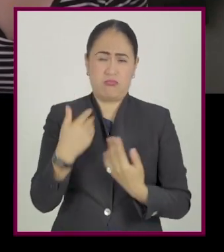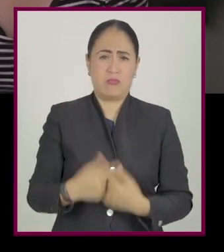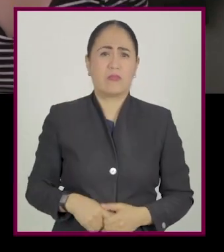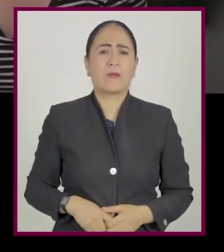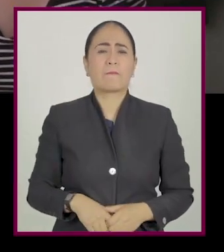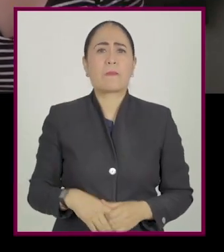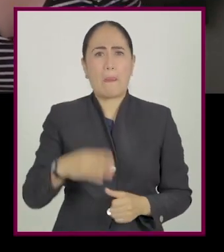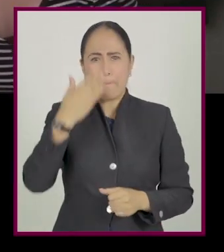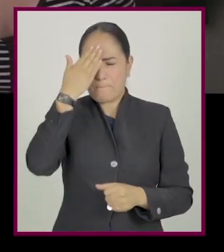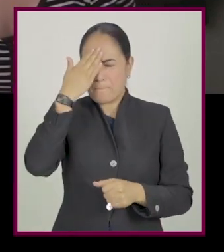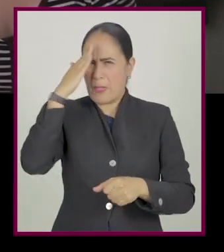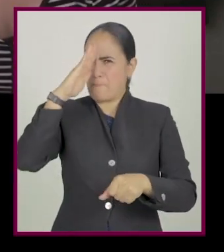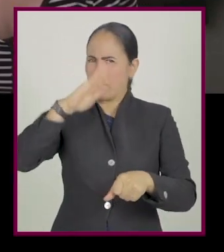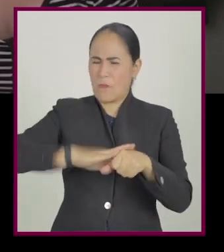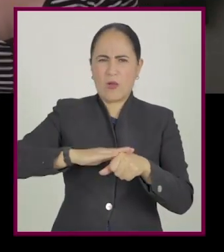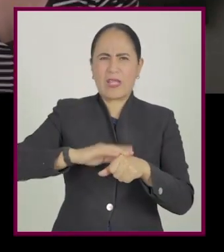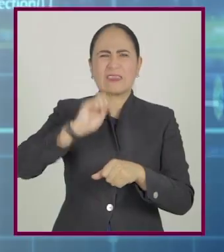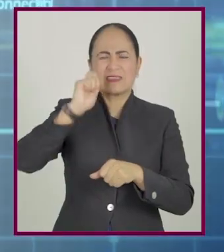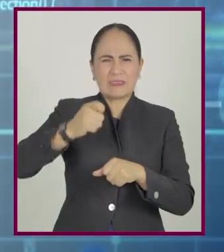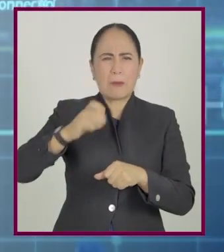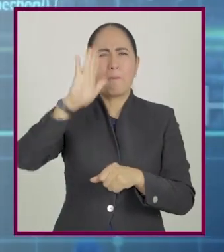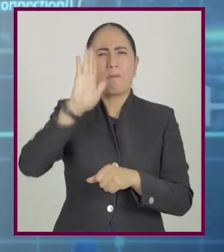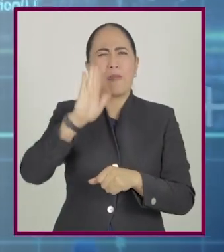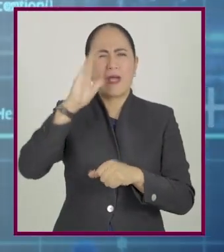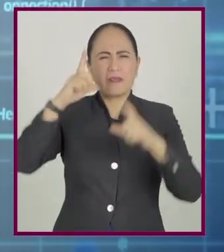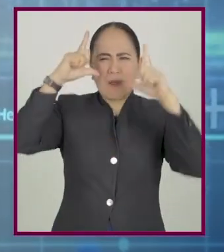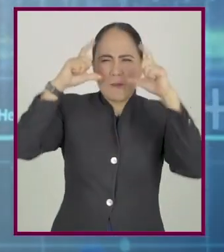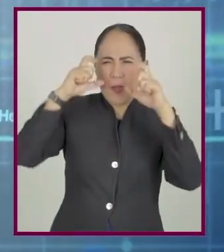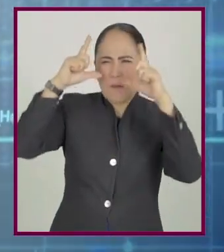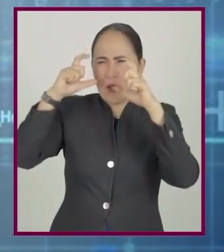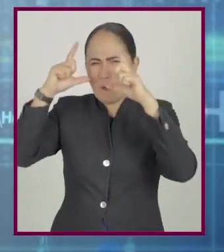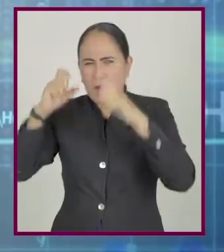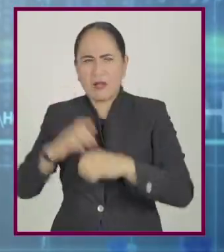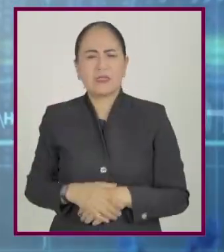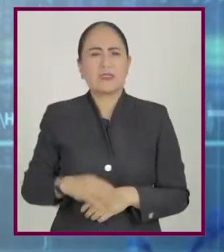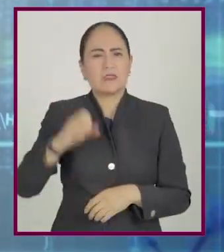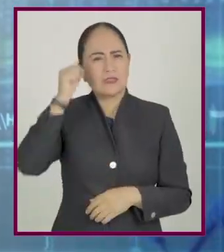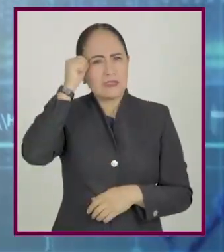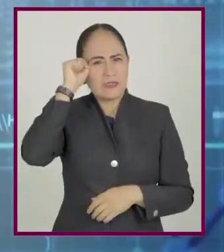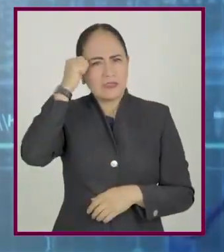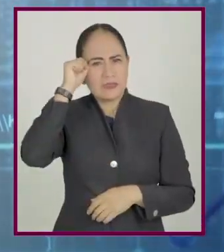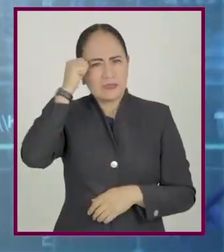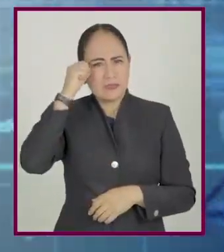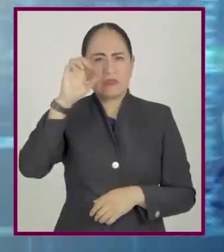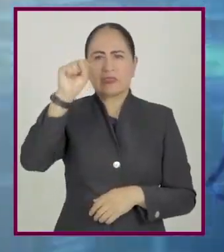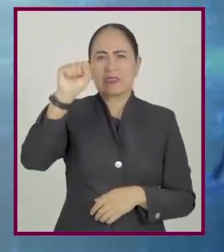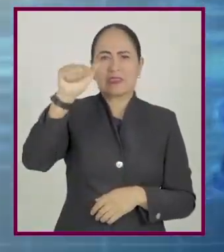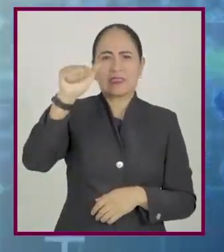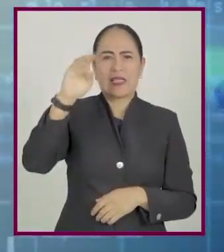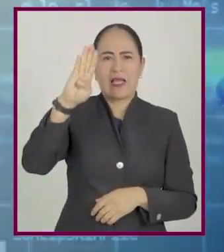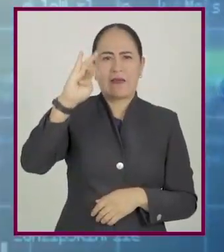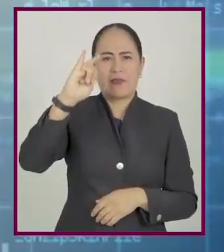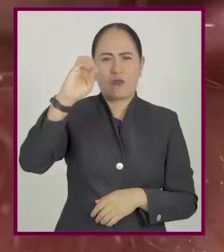tener una memoria casi fotográfica. El síndrome de Savant o síndrome del sabio se reconoce en las